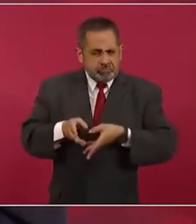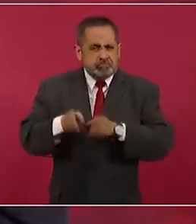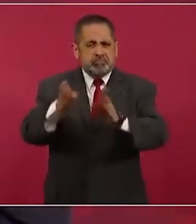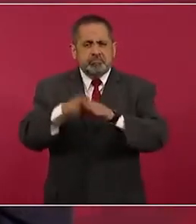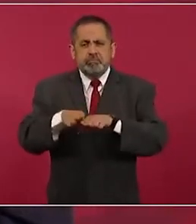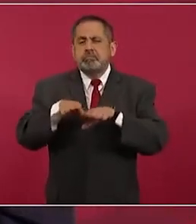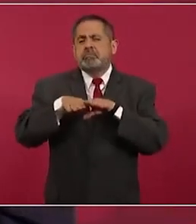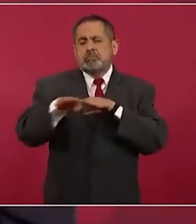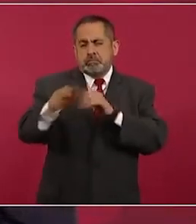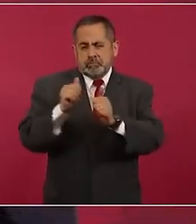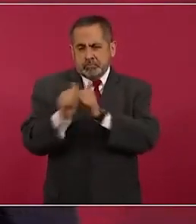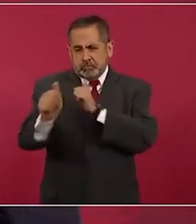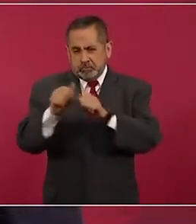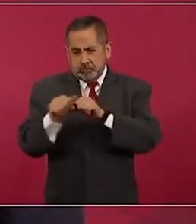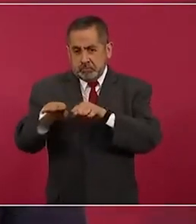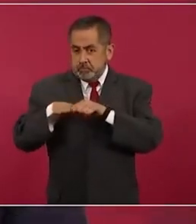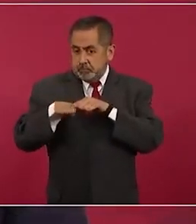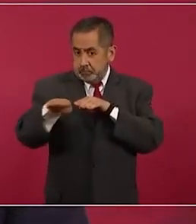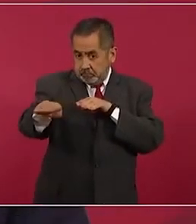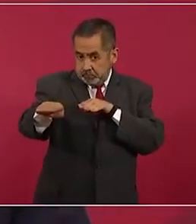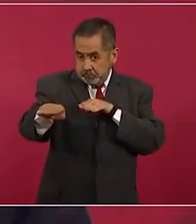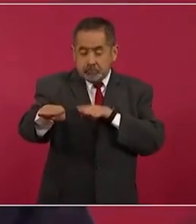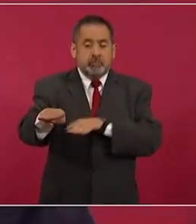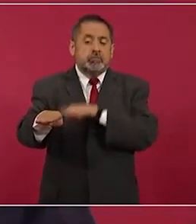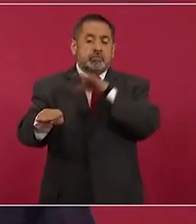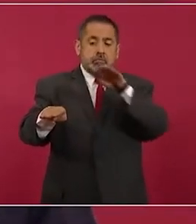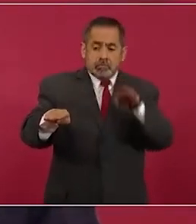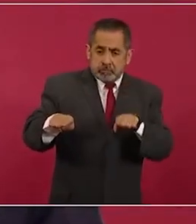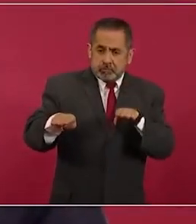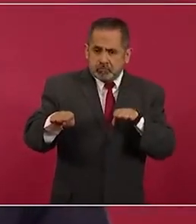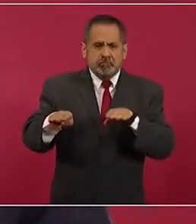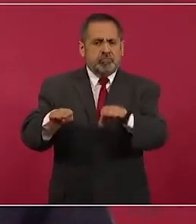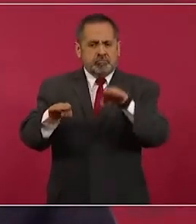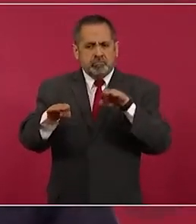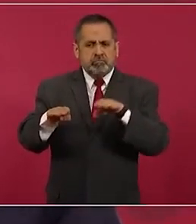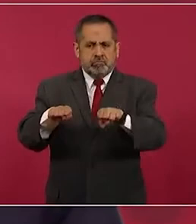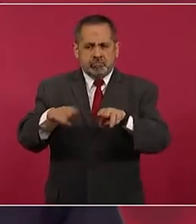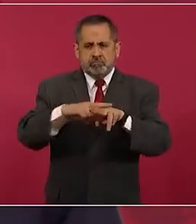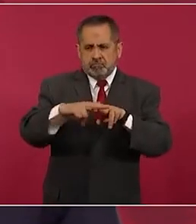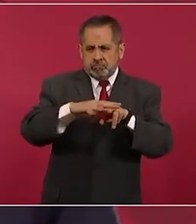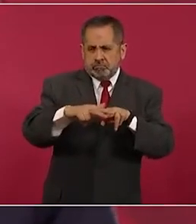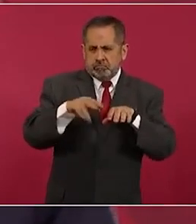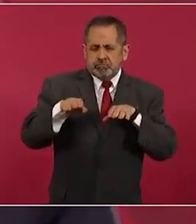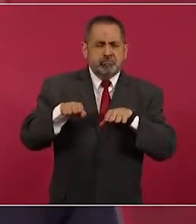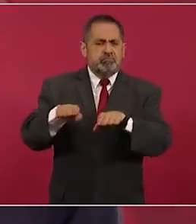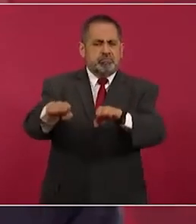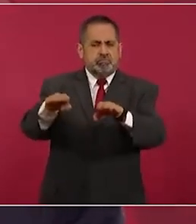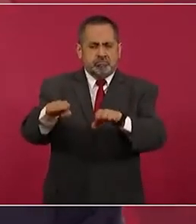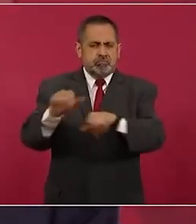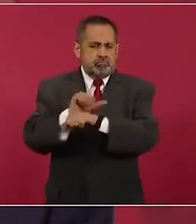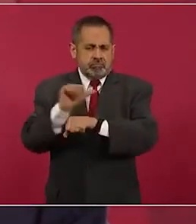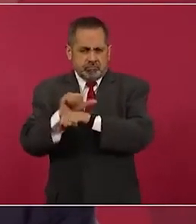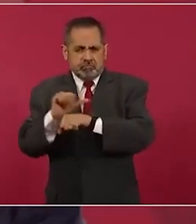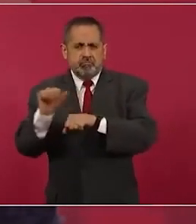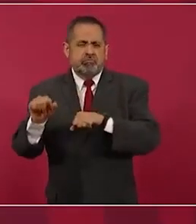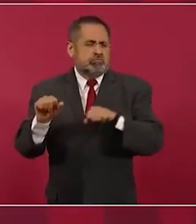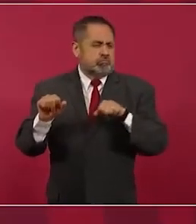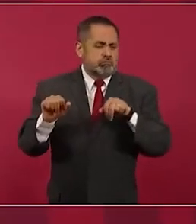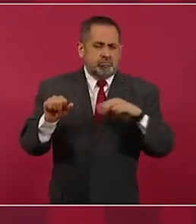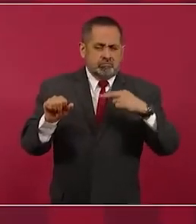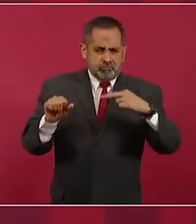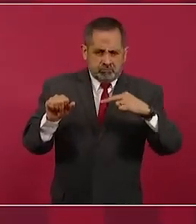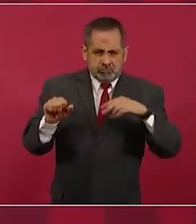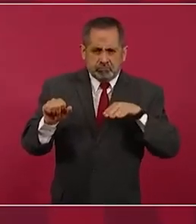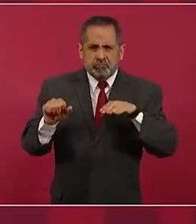parte, la autopista de Mérida a Cancún, que se está